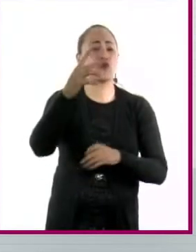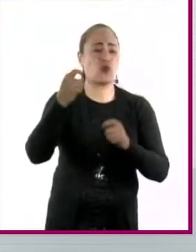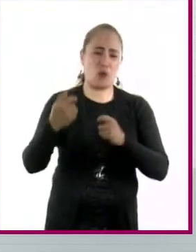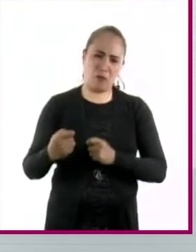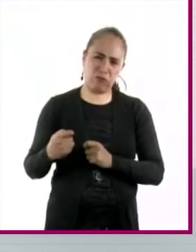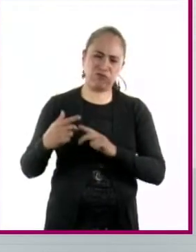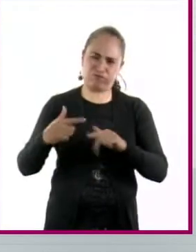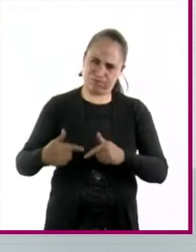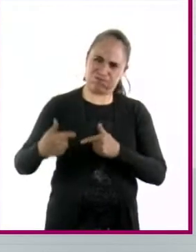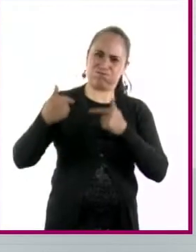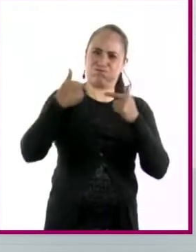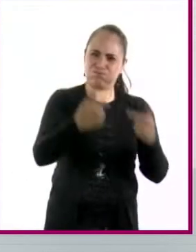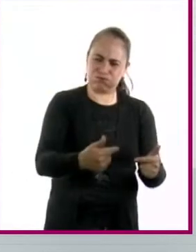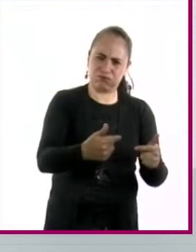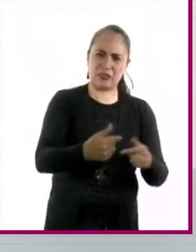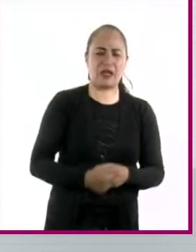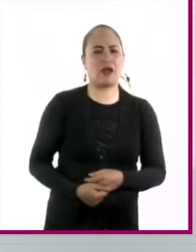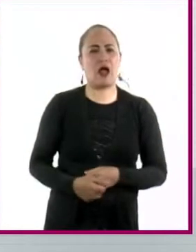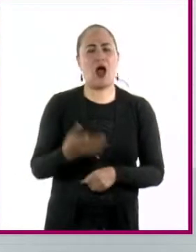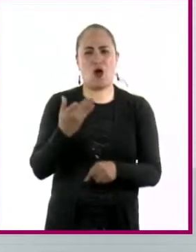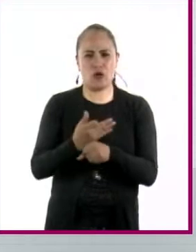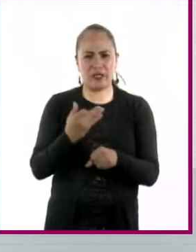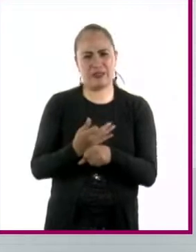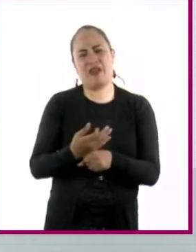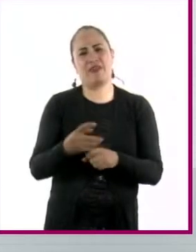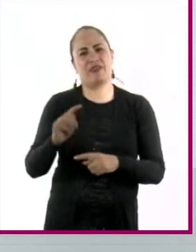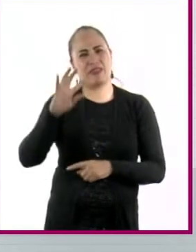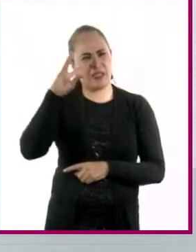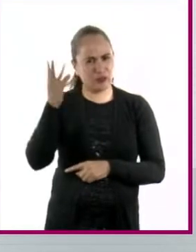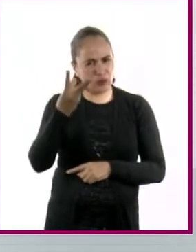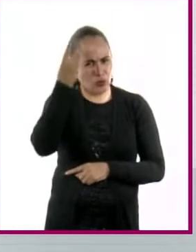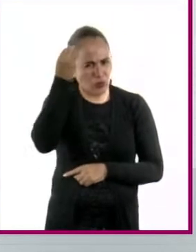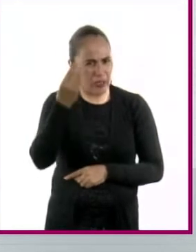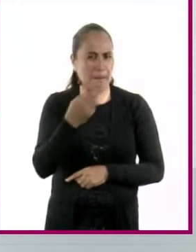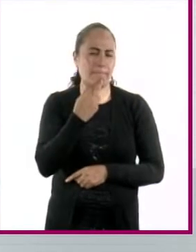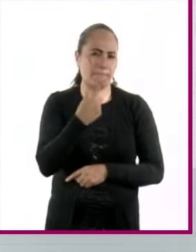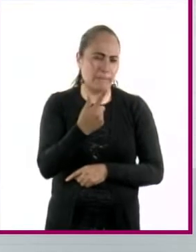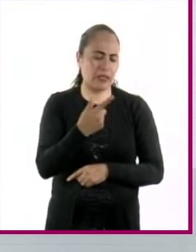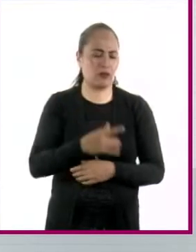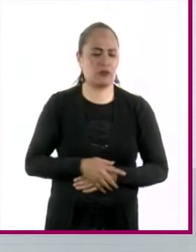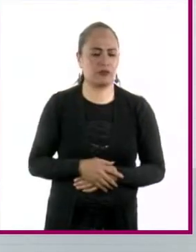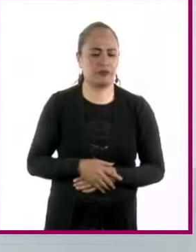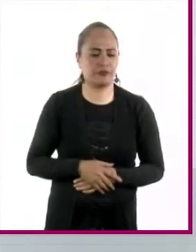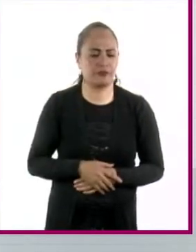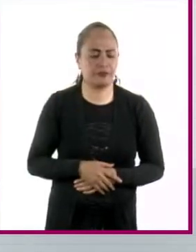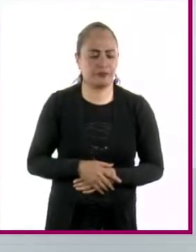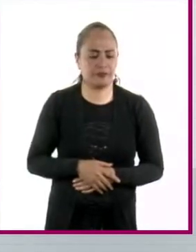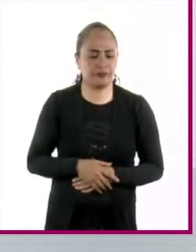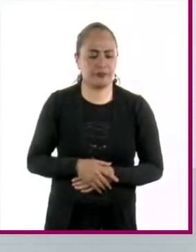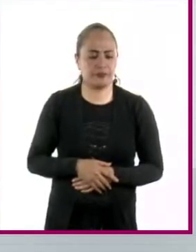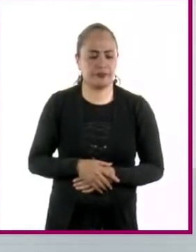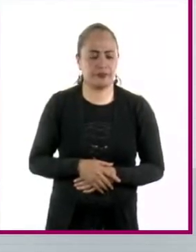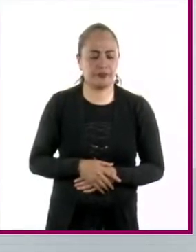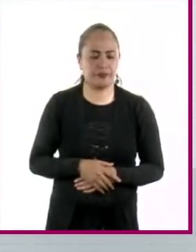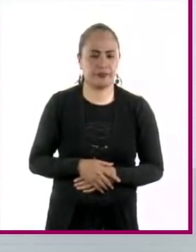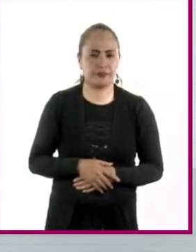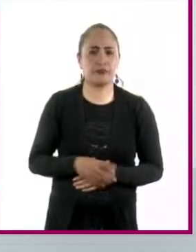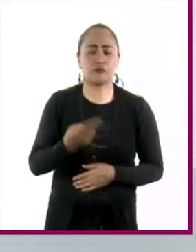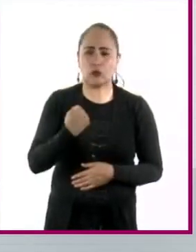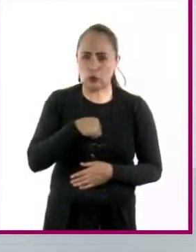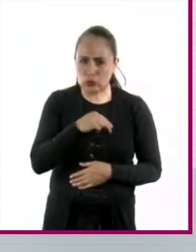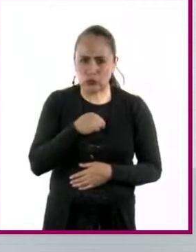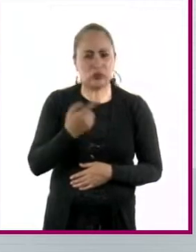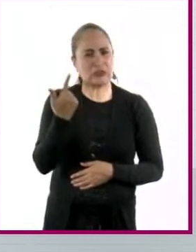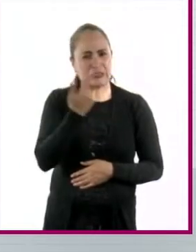que enseñar ecotecnicas que sean razonables, que se puedan usar bien. Y nos tenemos que